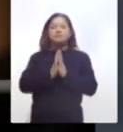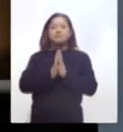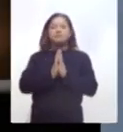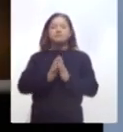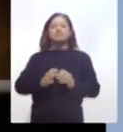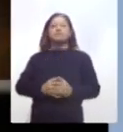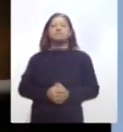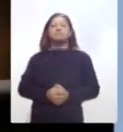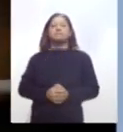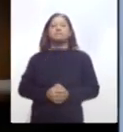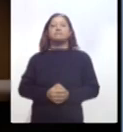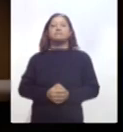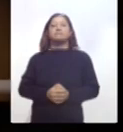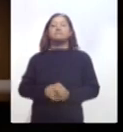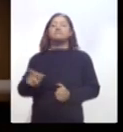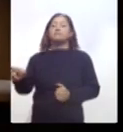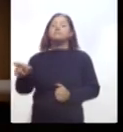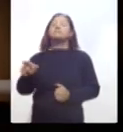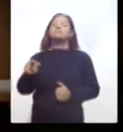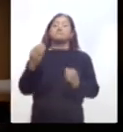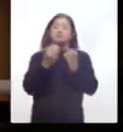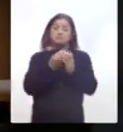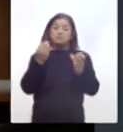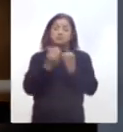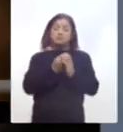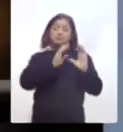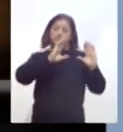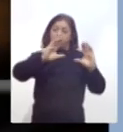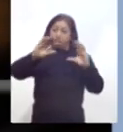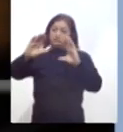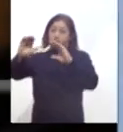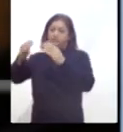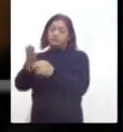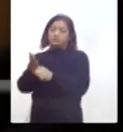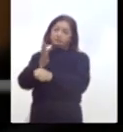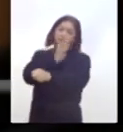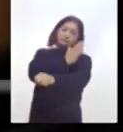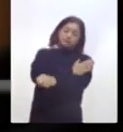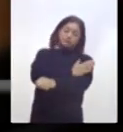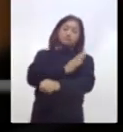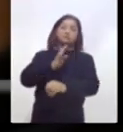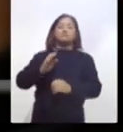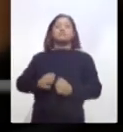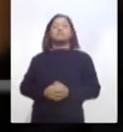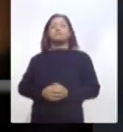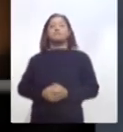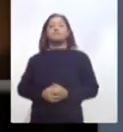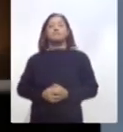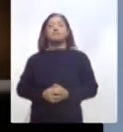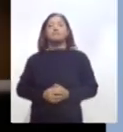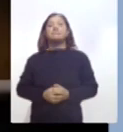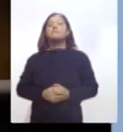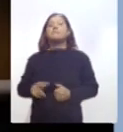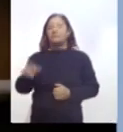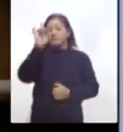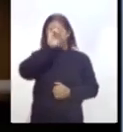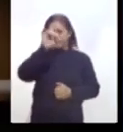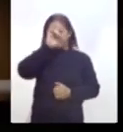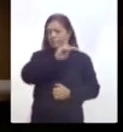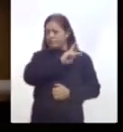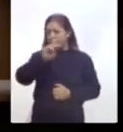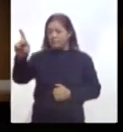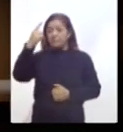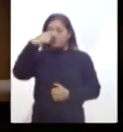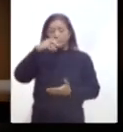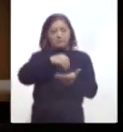El funcionario sostuvo que a través de las capacitaciones que brindó elementos de las policías municipales en meses anteriores, se asesoró a estos para que aplicaran